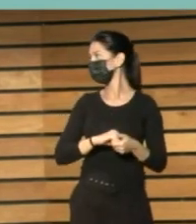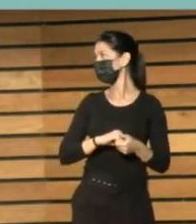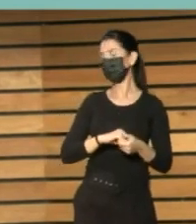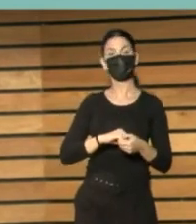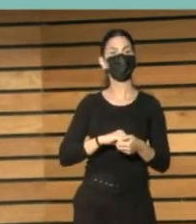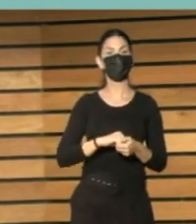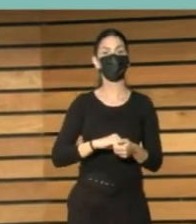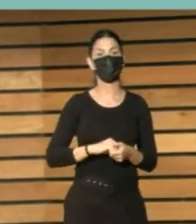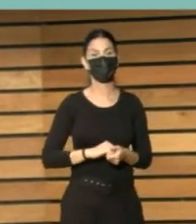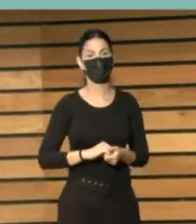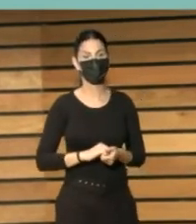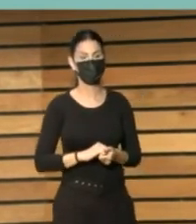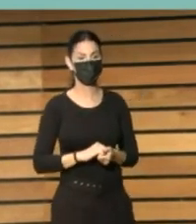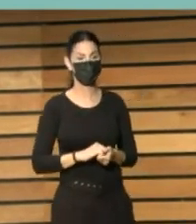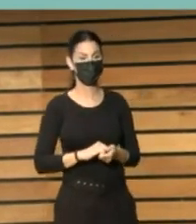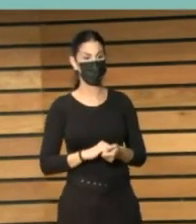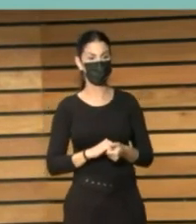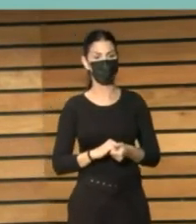Tienes que decir que entra a vídeo.